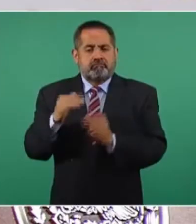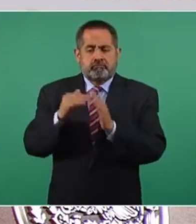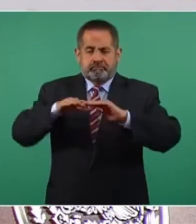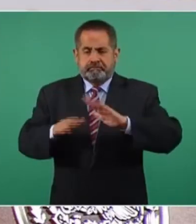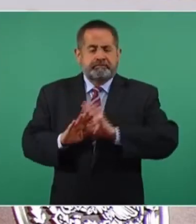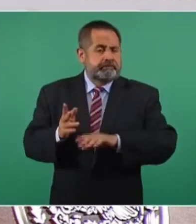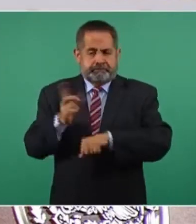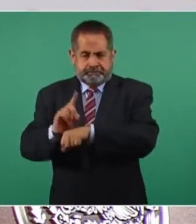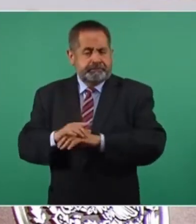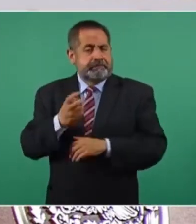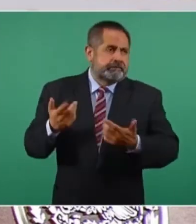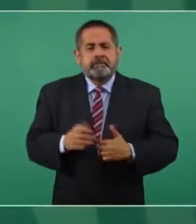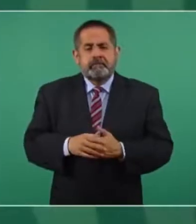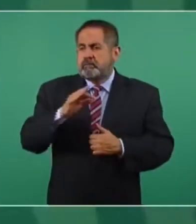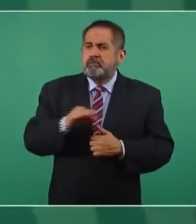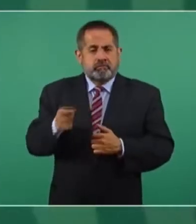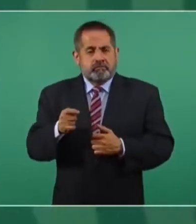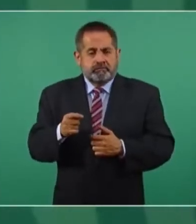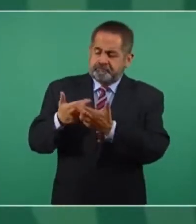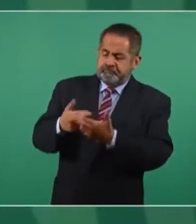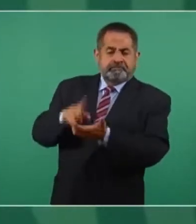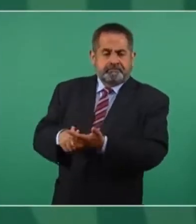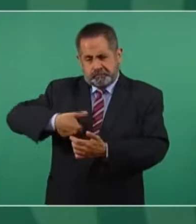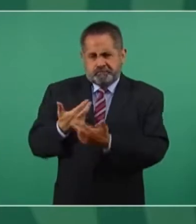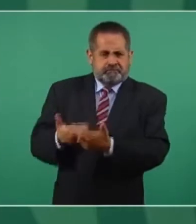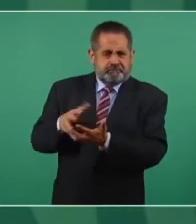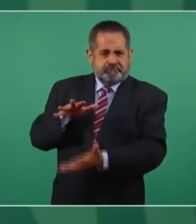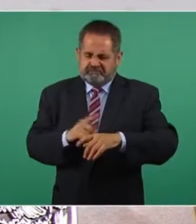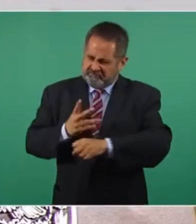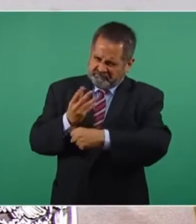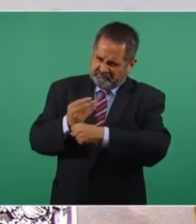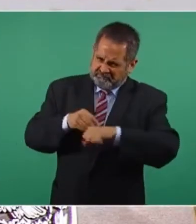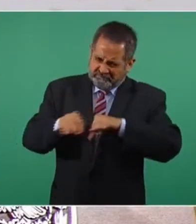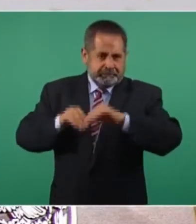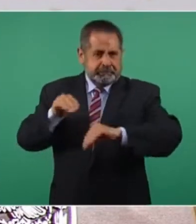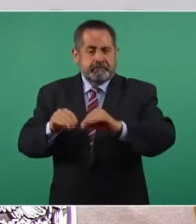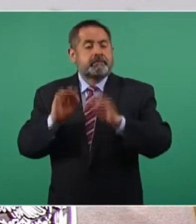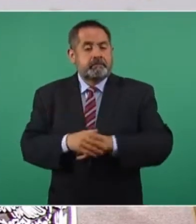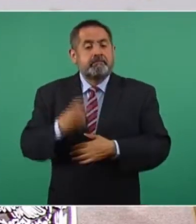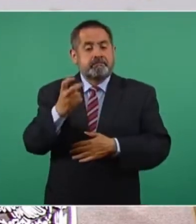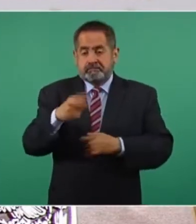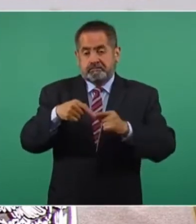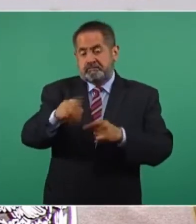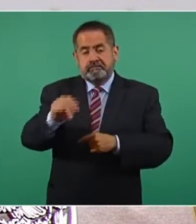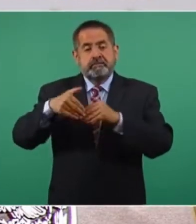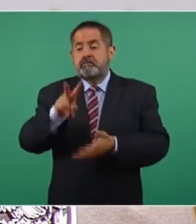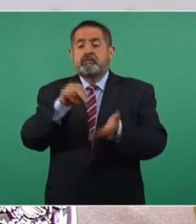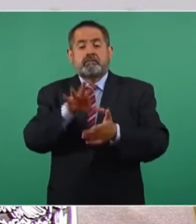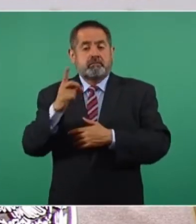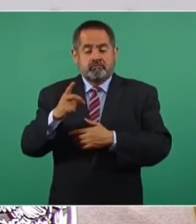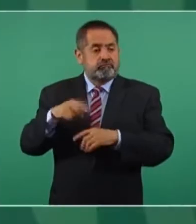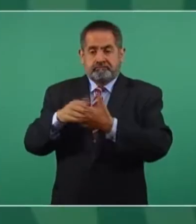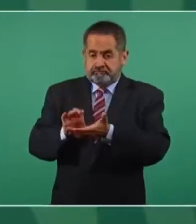millones de barriles diarios. Esto va a significar que vamos a dejar más reservas probadas que las que encontramos. Entonces, vamos a invertir 2 mil 500 millones